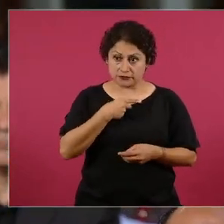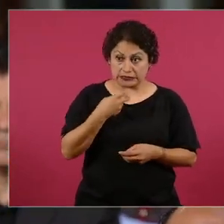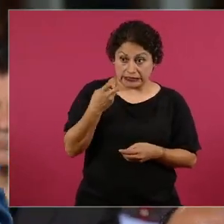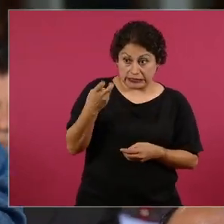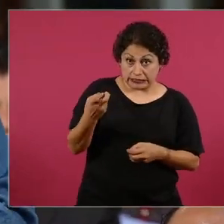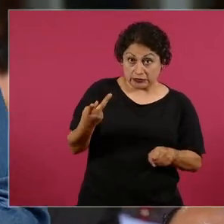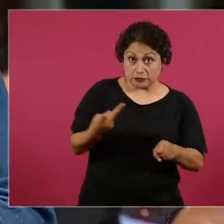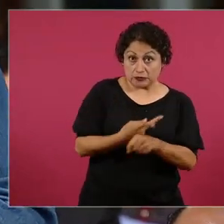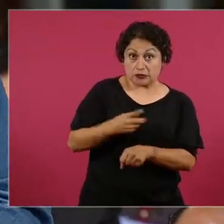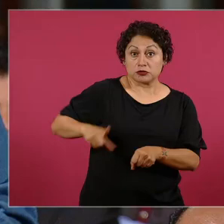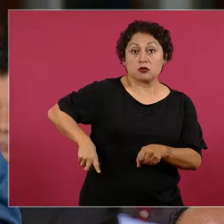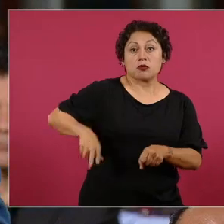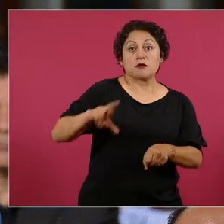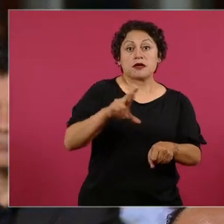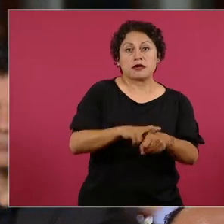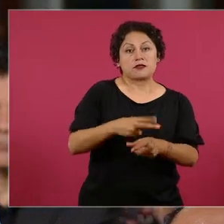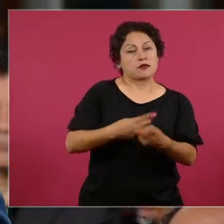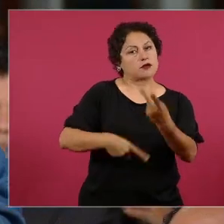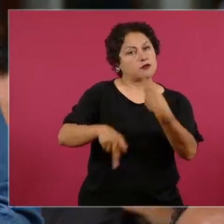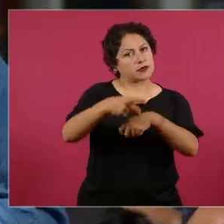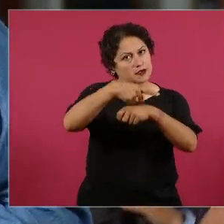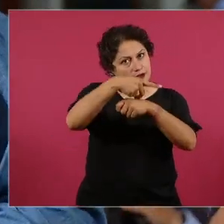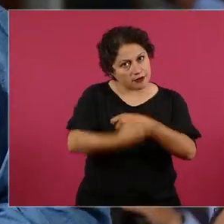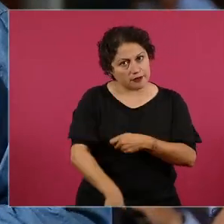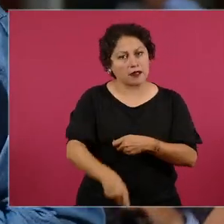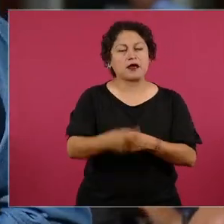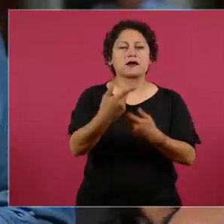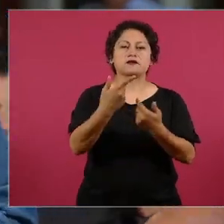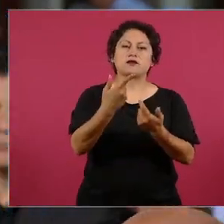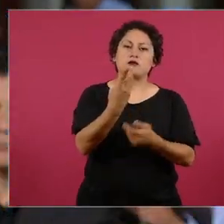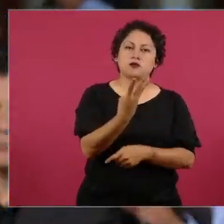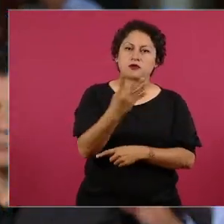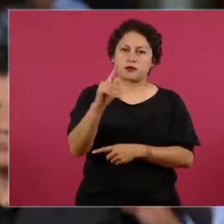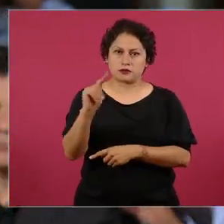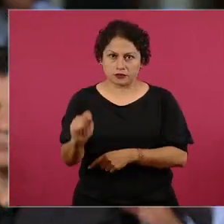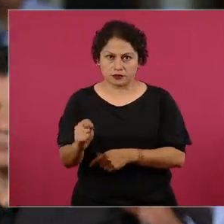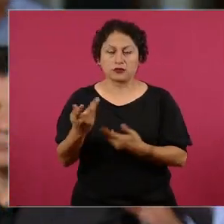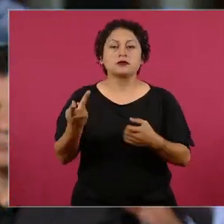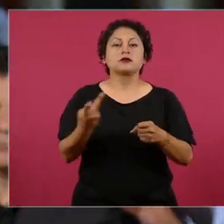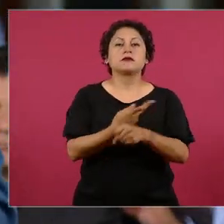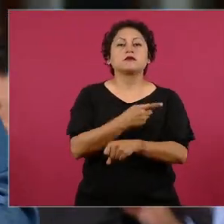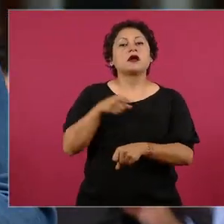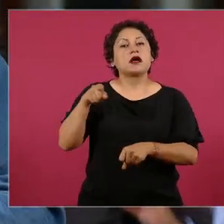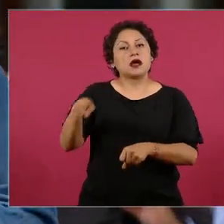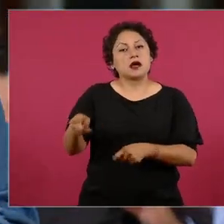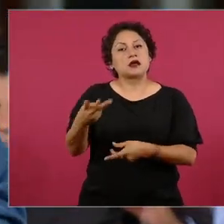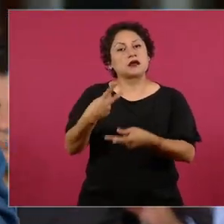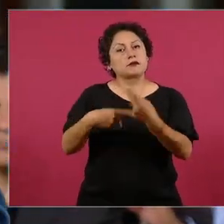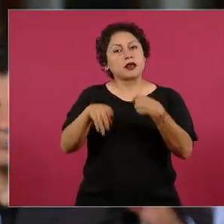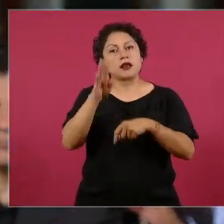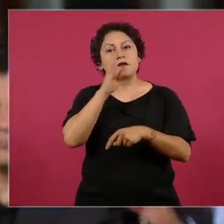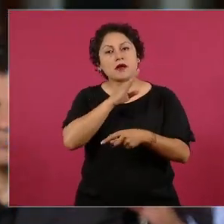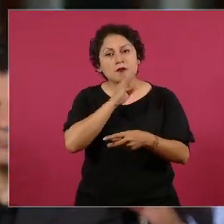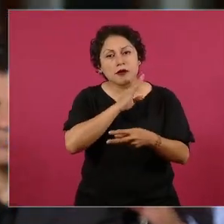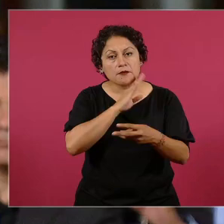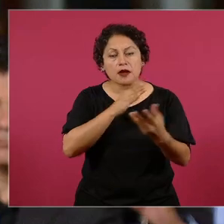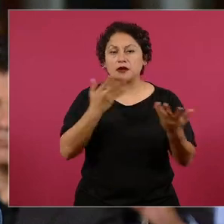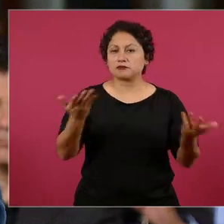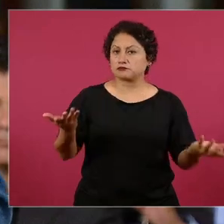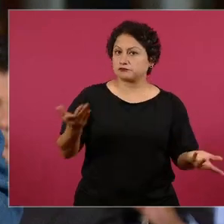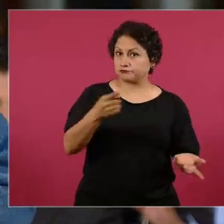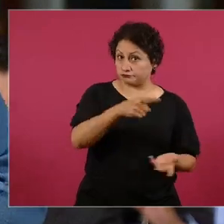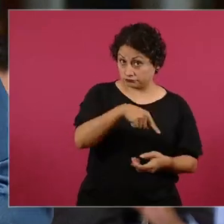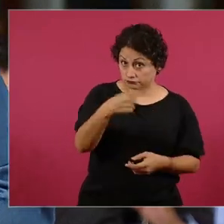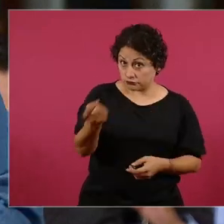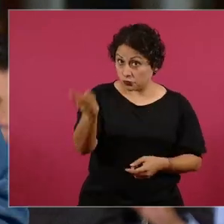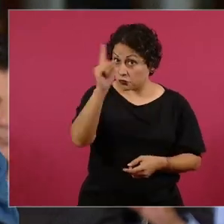presidente? ¿Usted cree que Javier Corral está traicionando al movimiento, está mordiendo la mano que le da de comer y le recomendaría al exgobernador atender y afrontar las acciones